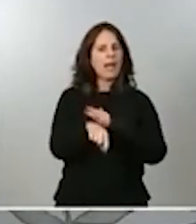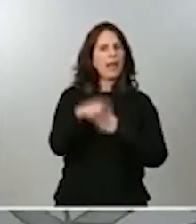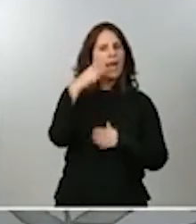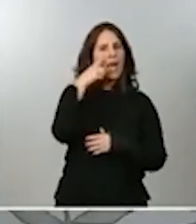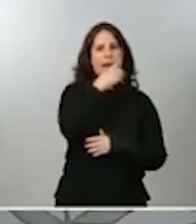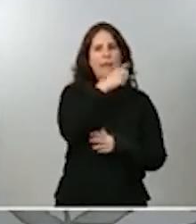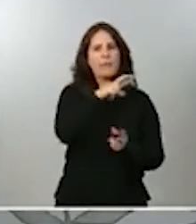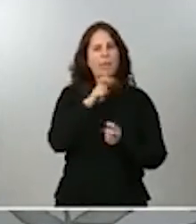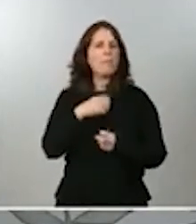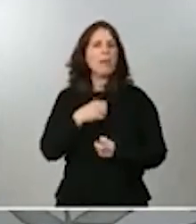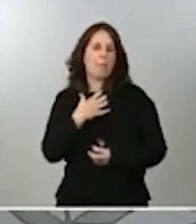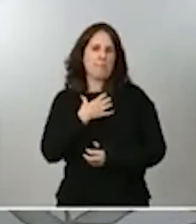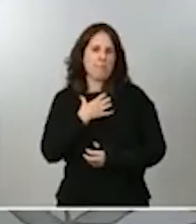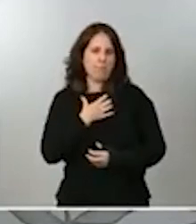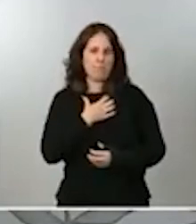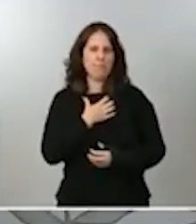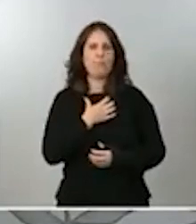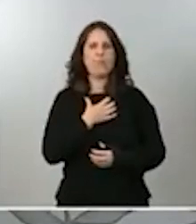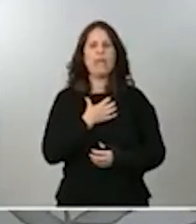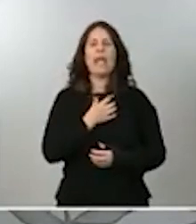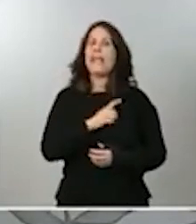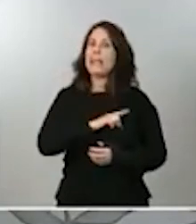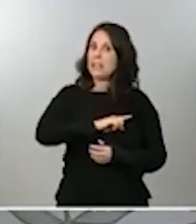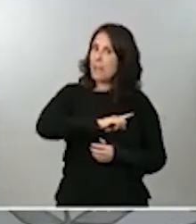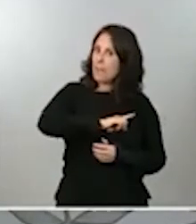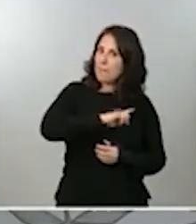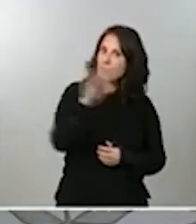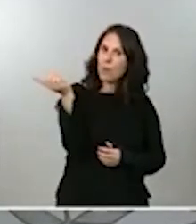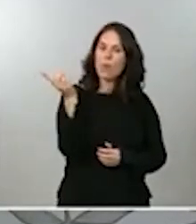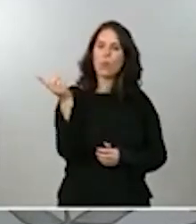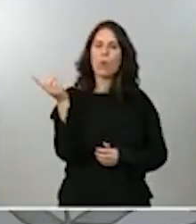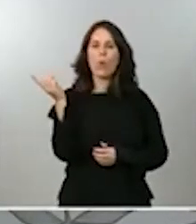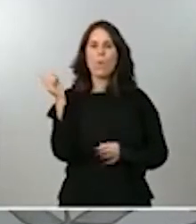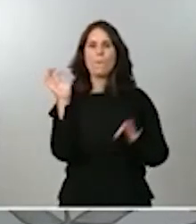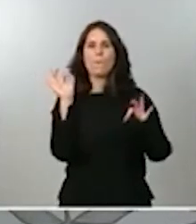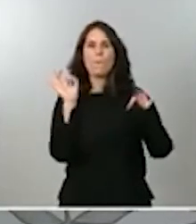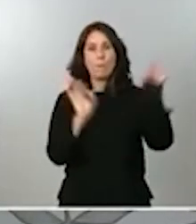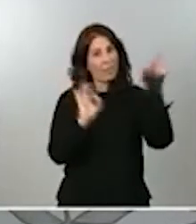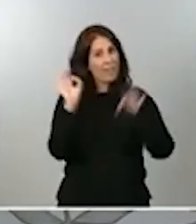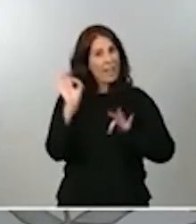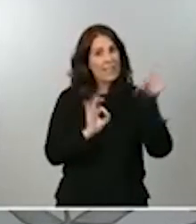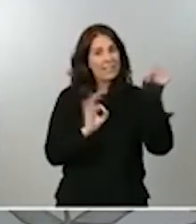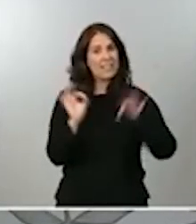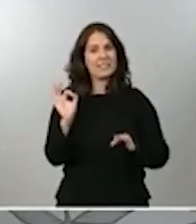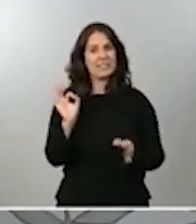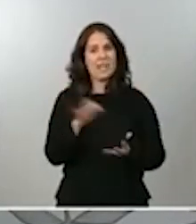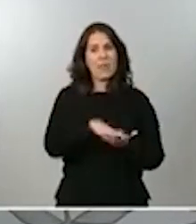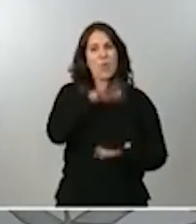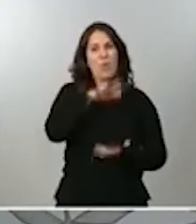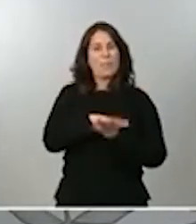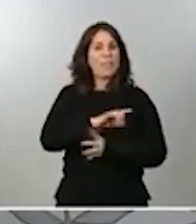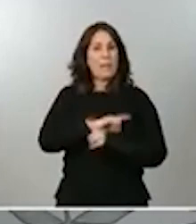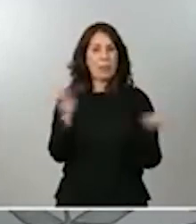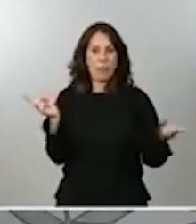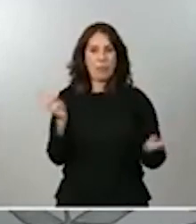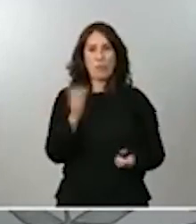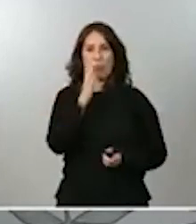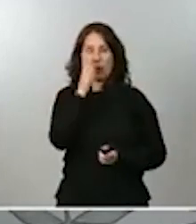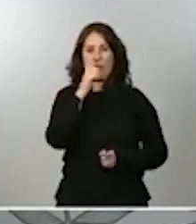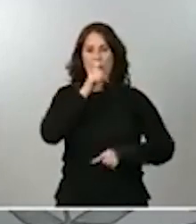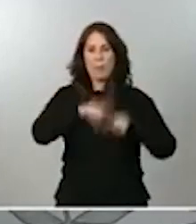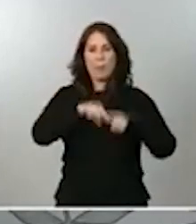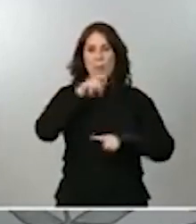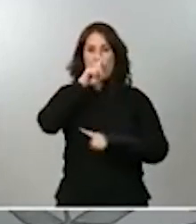tampoco podemos dar datos respecto a porcentajes o a volúmenes porque varían a lo largo de los diferentes ejercicios el